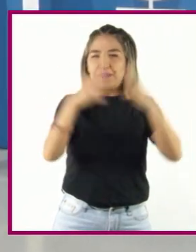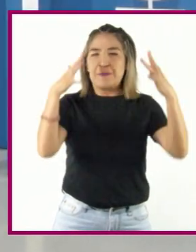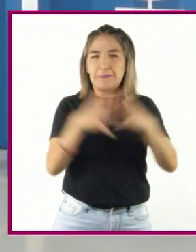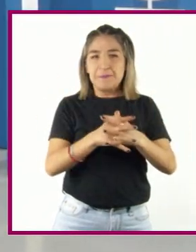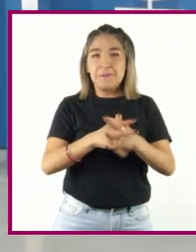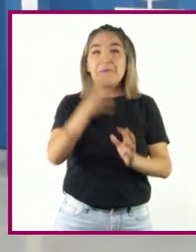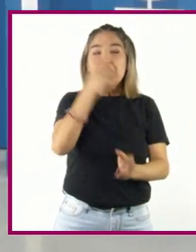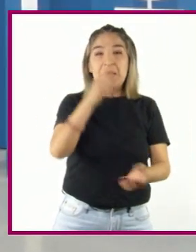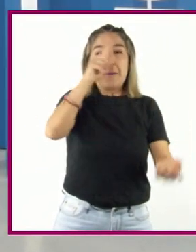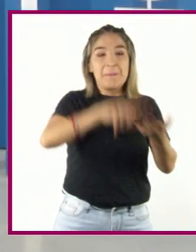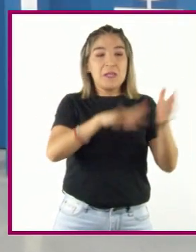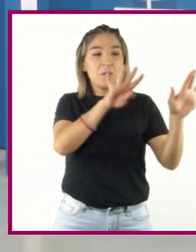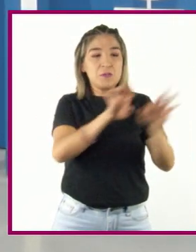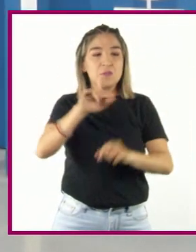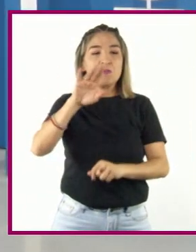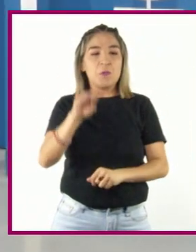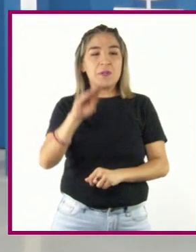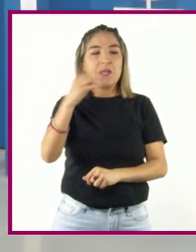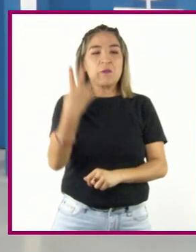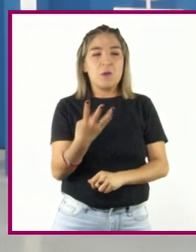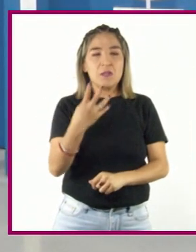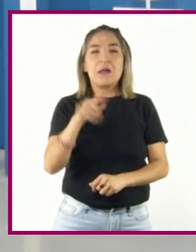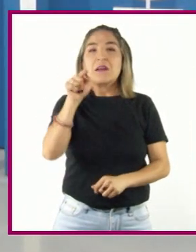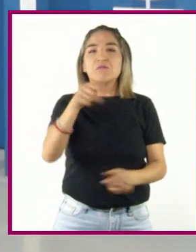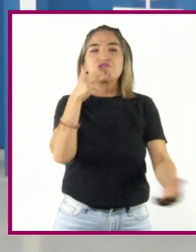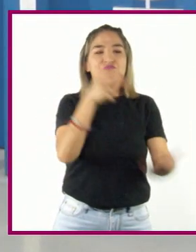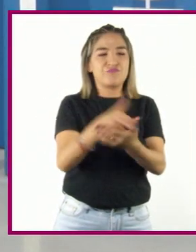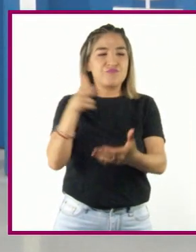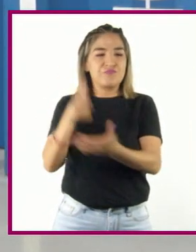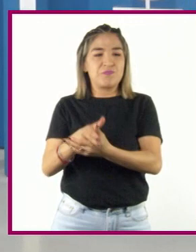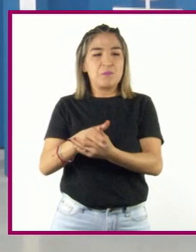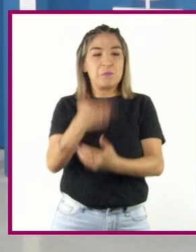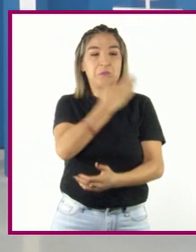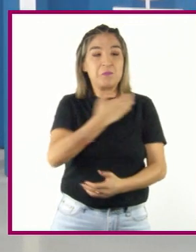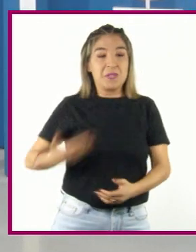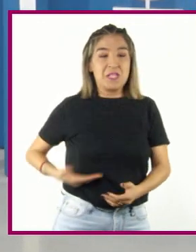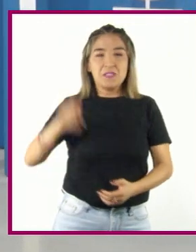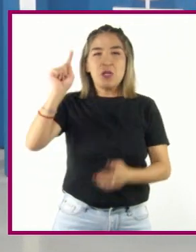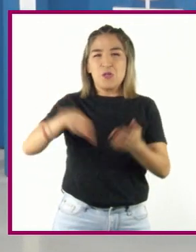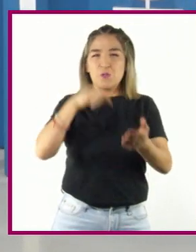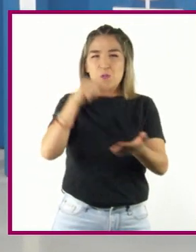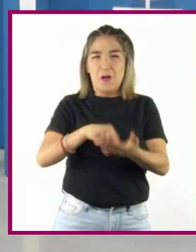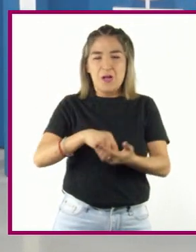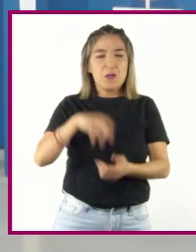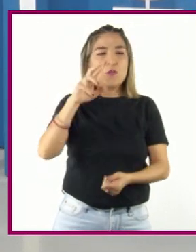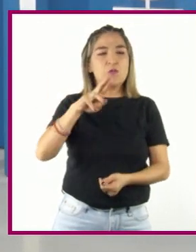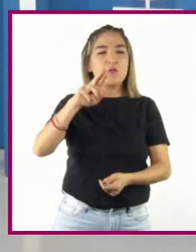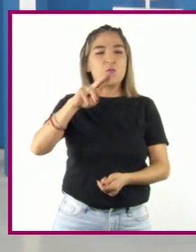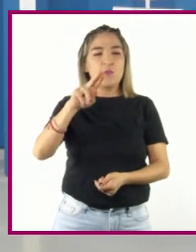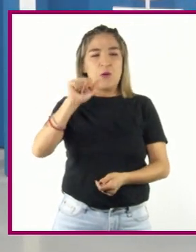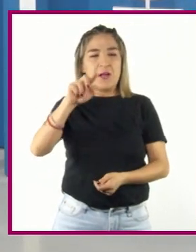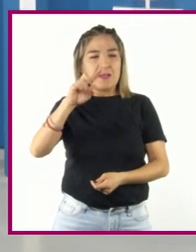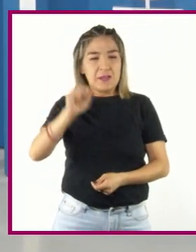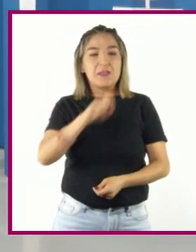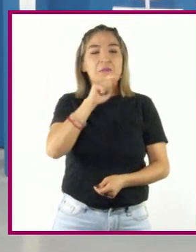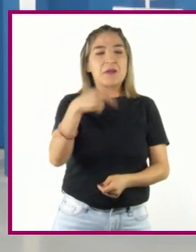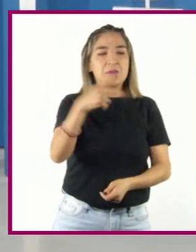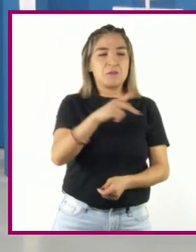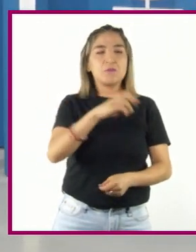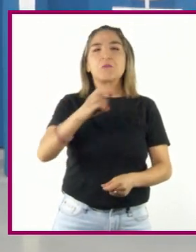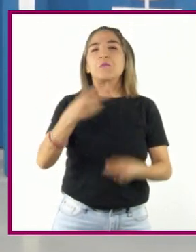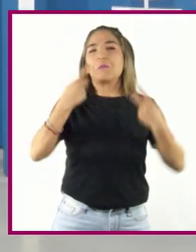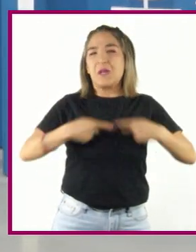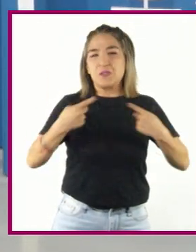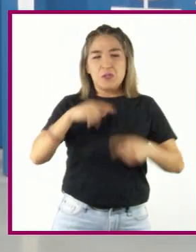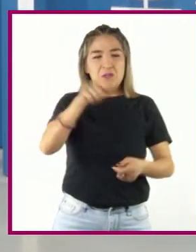En 1994 fueron asesinados el presidente de Ruanda, así como otros miembros del gobierno. La respuesta por